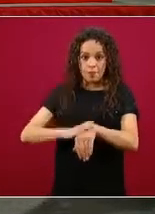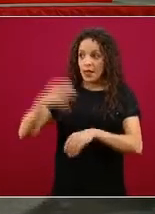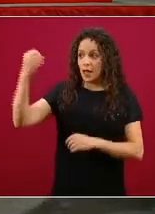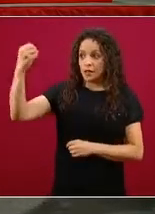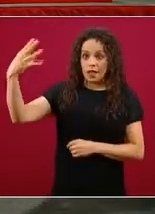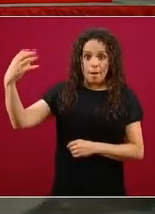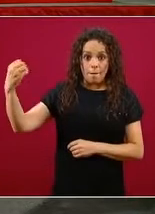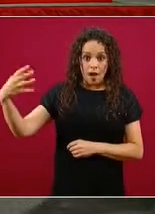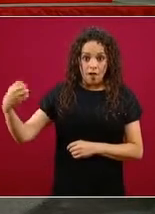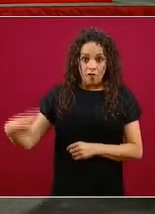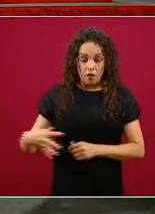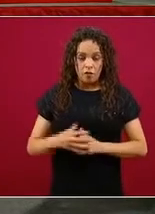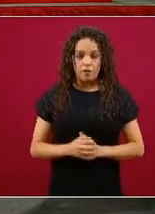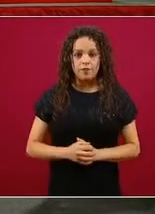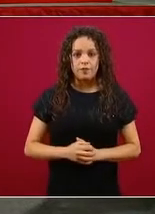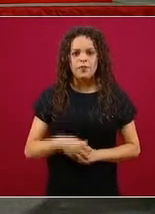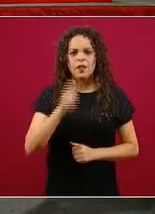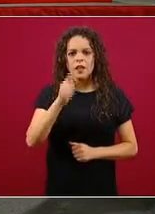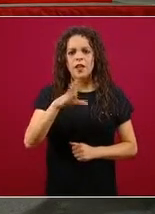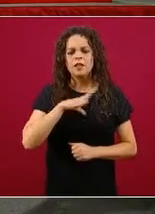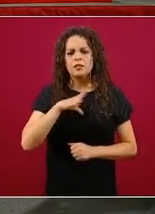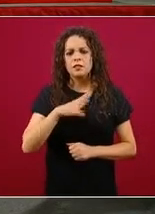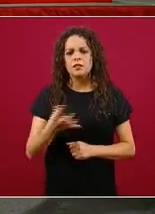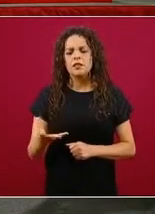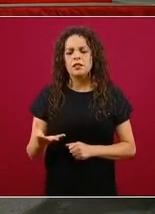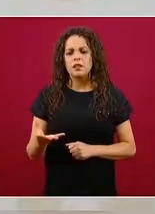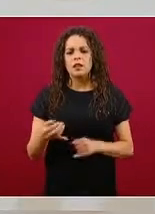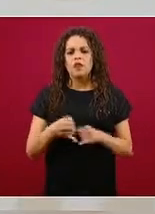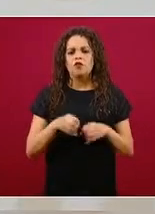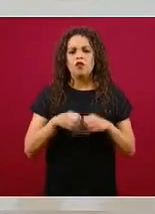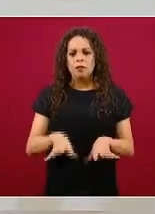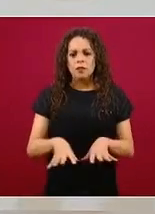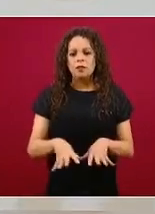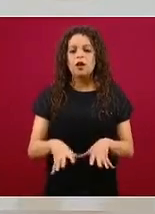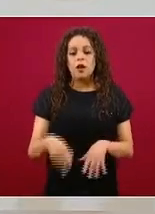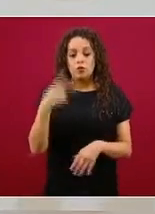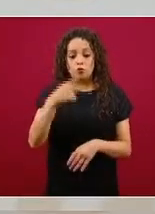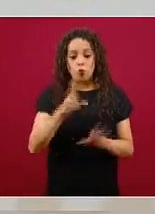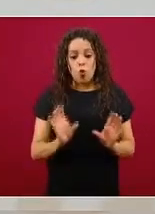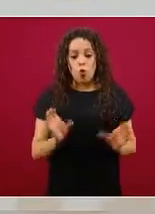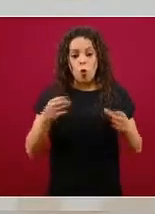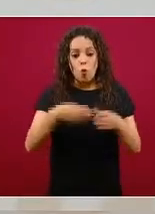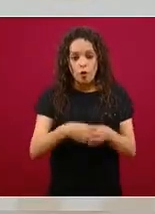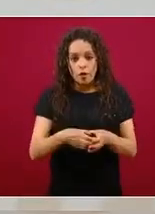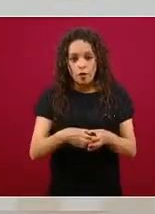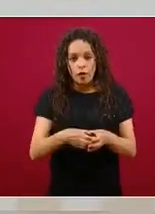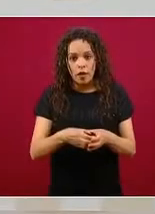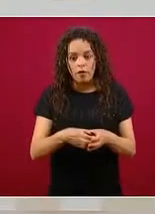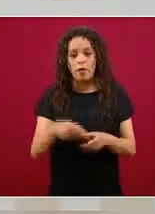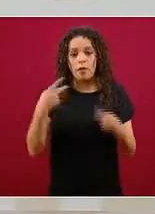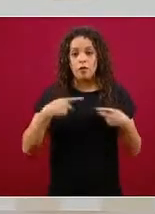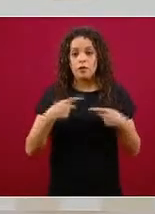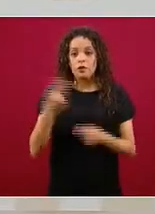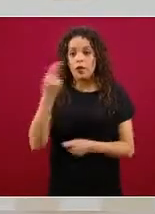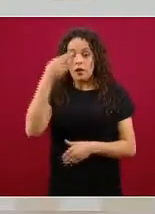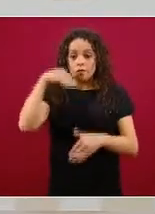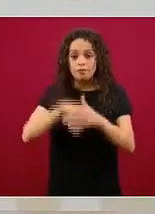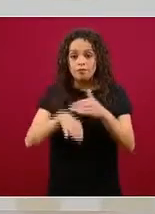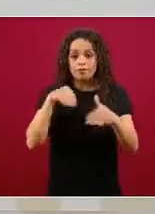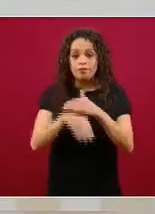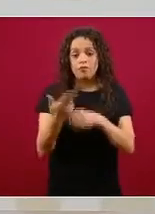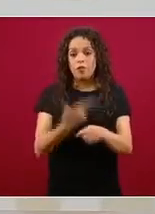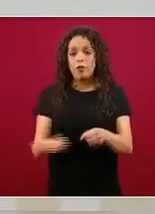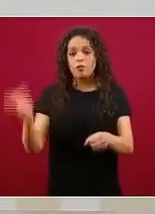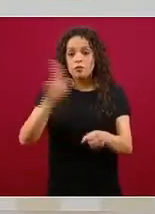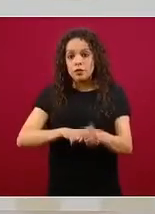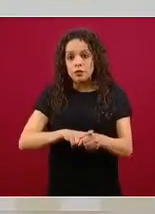hemos comentado incluyen la ocurrencia de la epidemia en la comunidad la demanda de servicios hospitalarios el estado que guarda